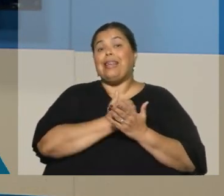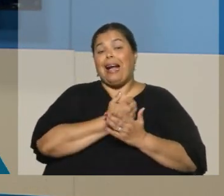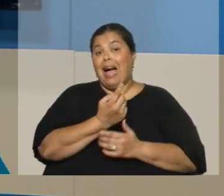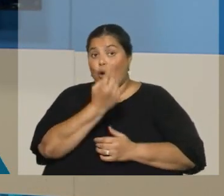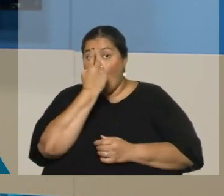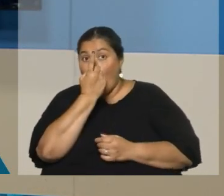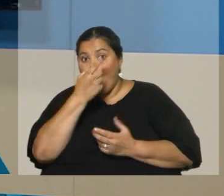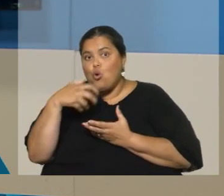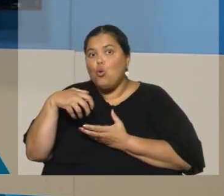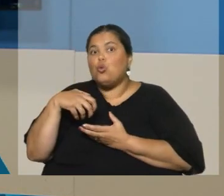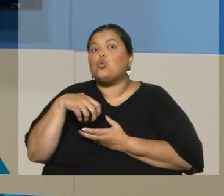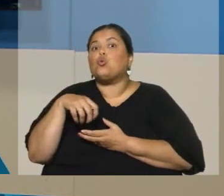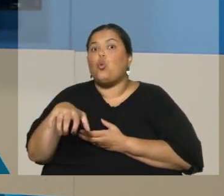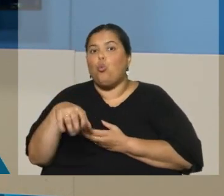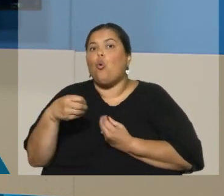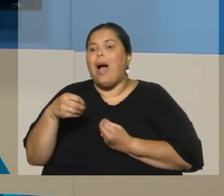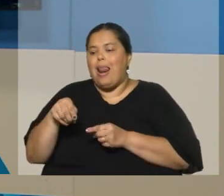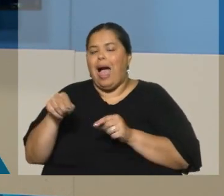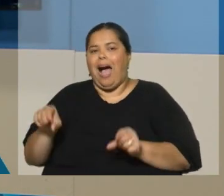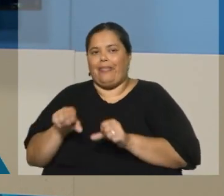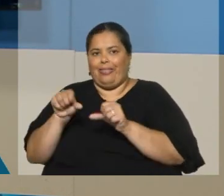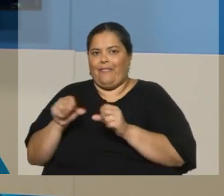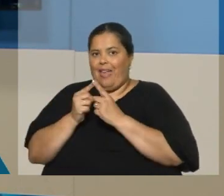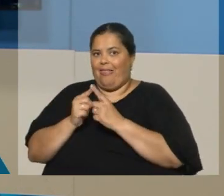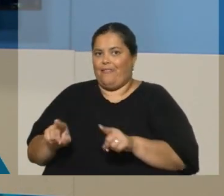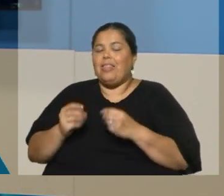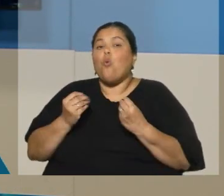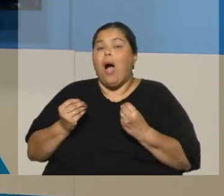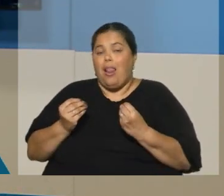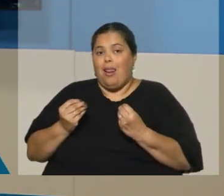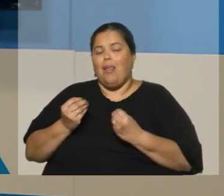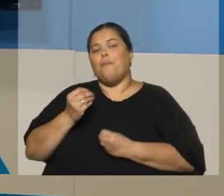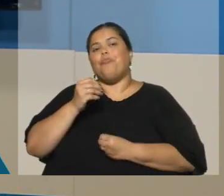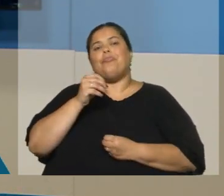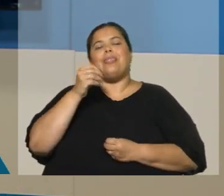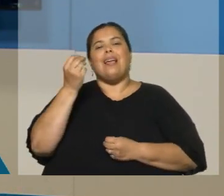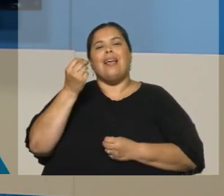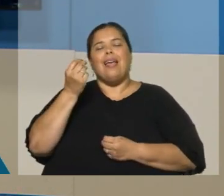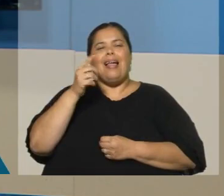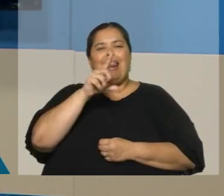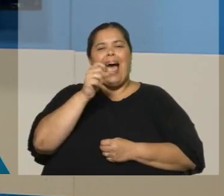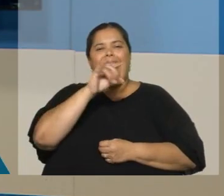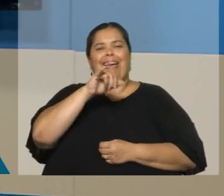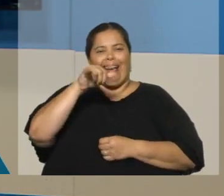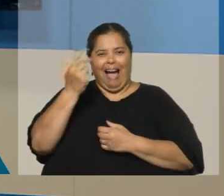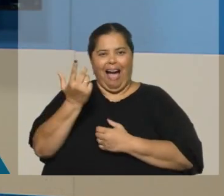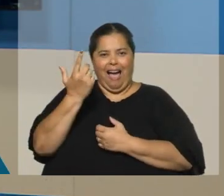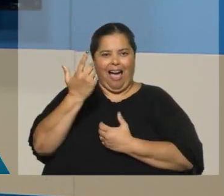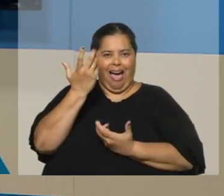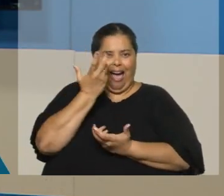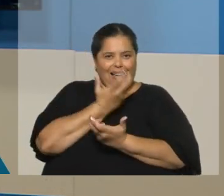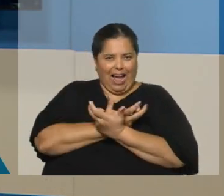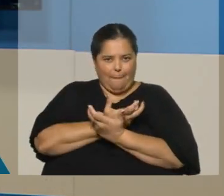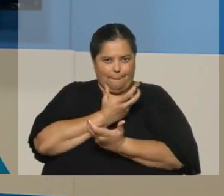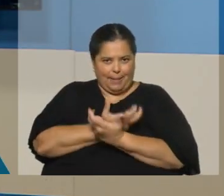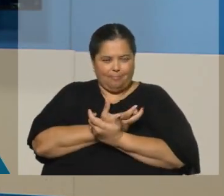distorsiona al resto y que es una actividad totalmente distinta. Y es la refinería de la Teja, indudablemente. Así que veamos en primera instancia,